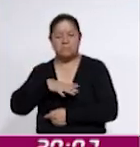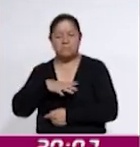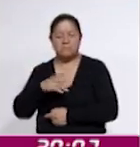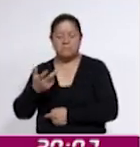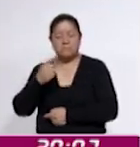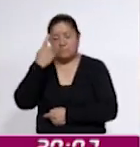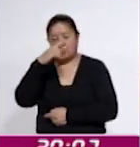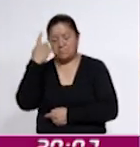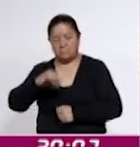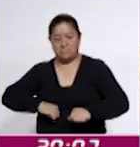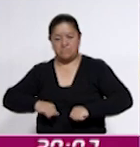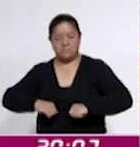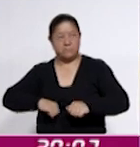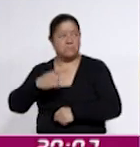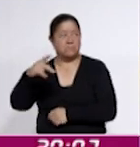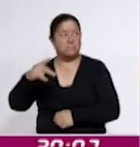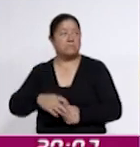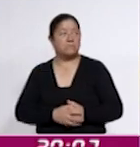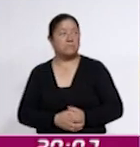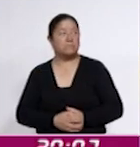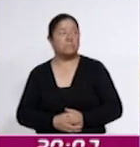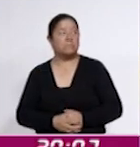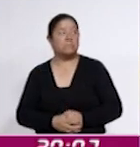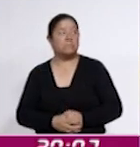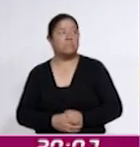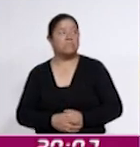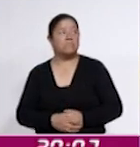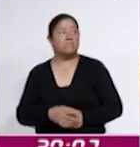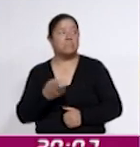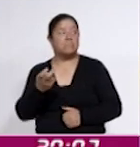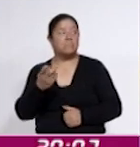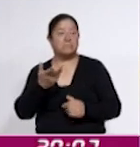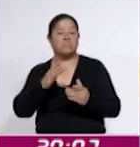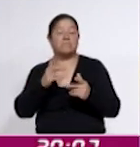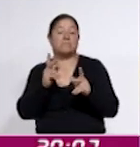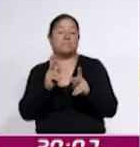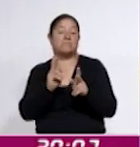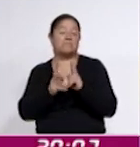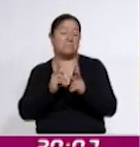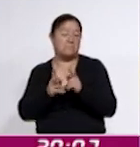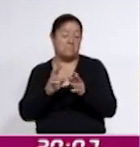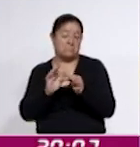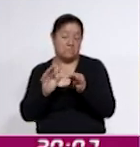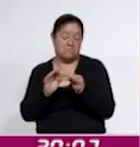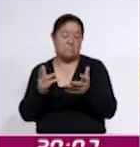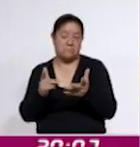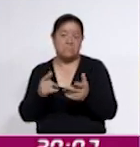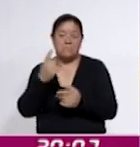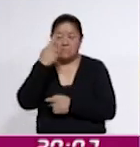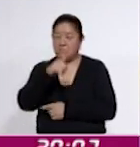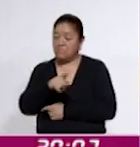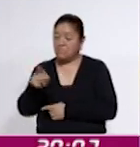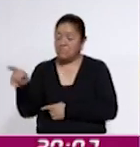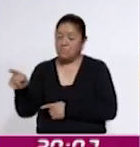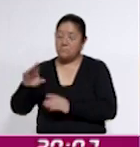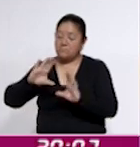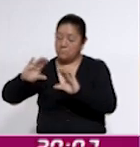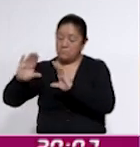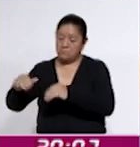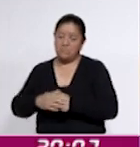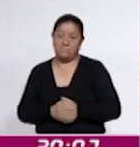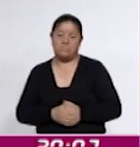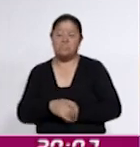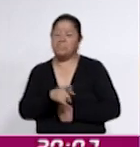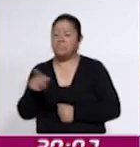cotidianas. Es una plática de enseñanza para ustedes y que les sea útil en su